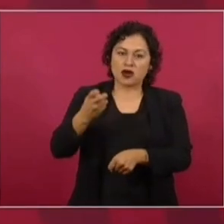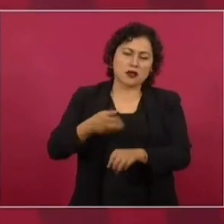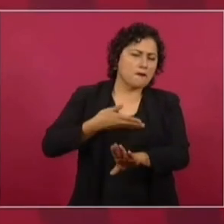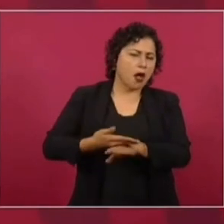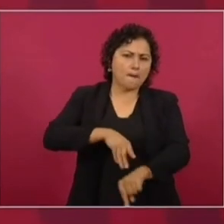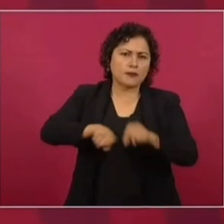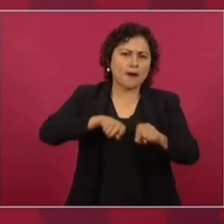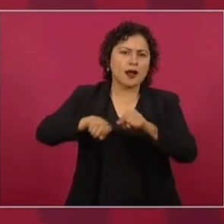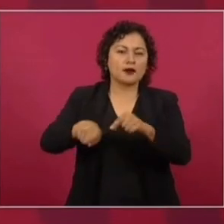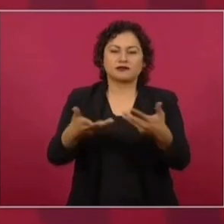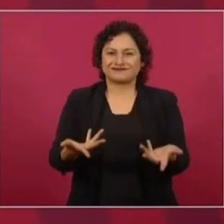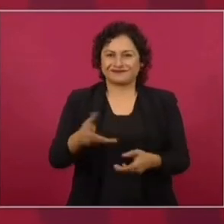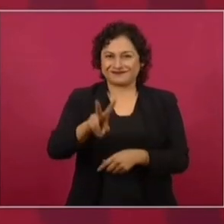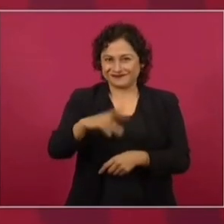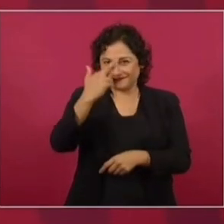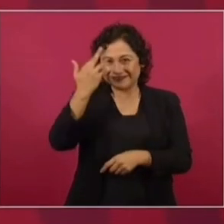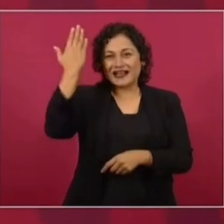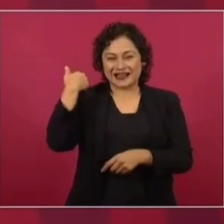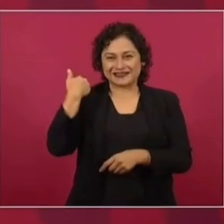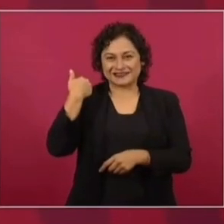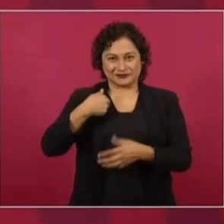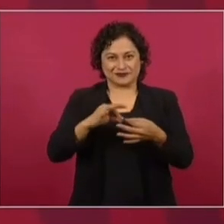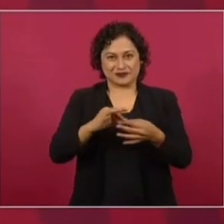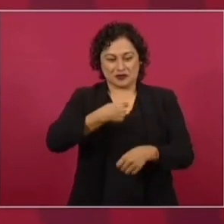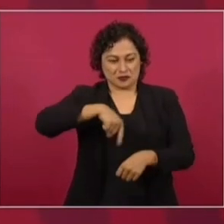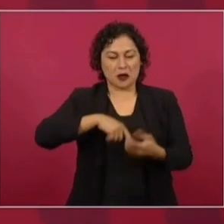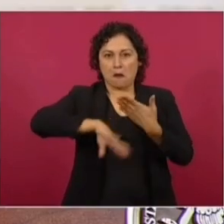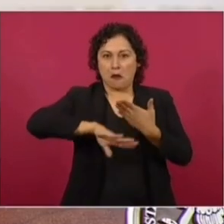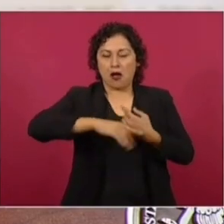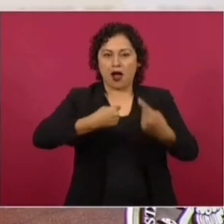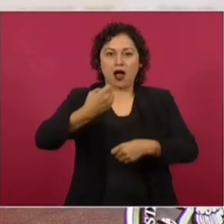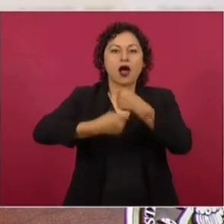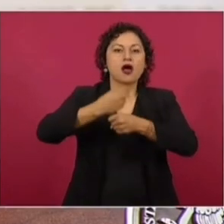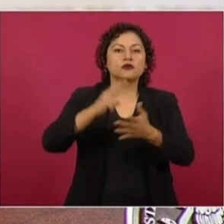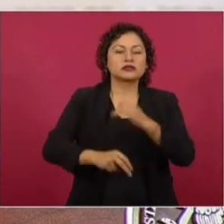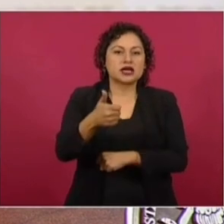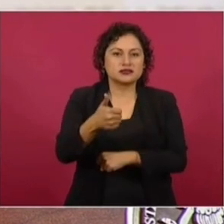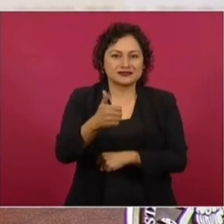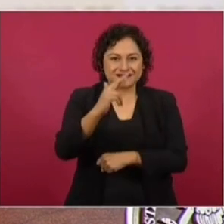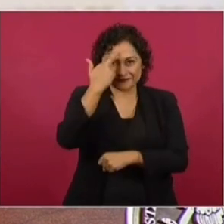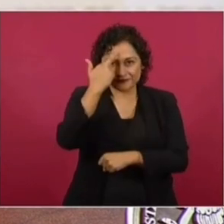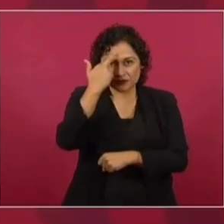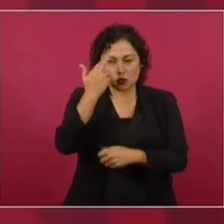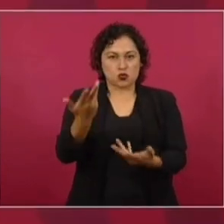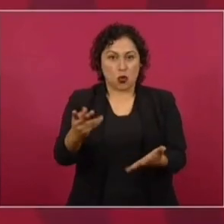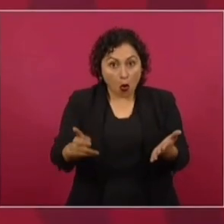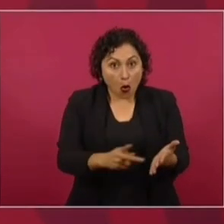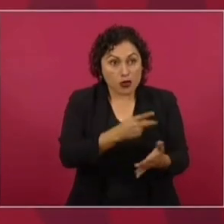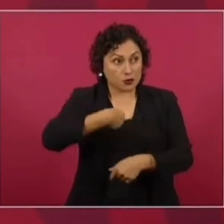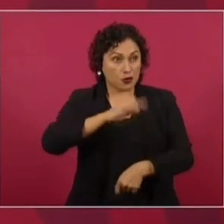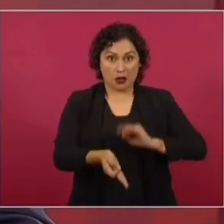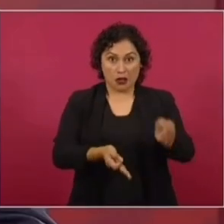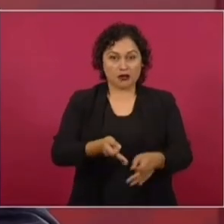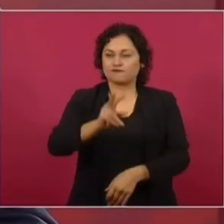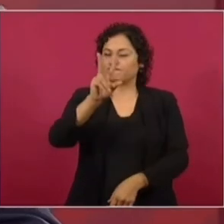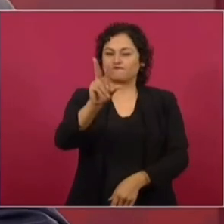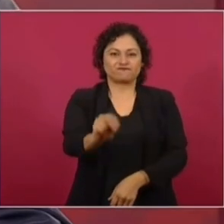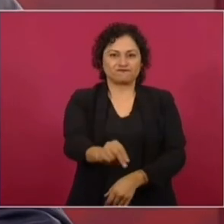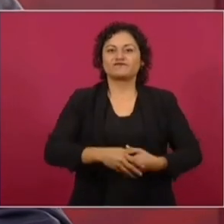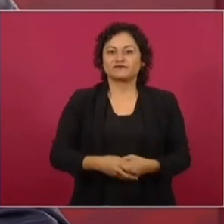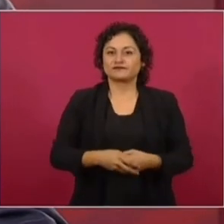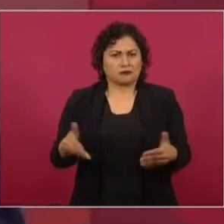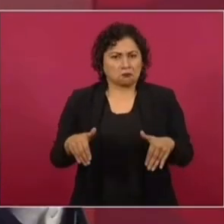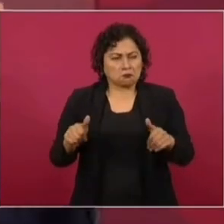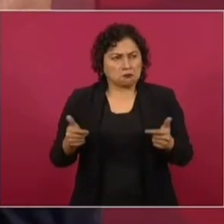Eso que hablábamos, que nos hicieron a nosotros en el 2006, eso por ningún motivo. Además, lo declara el expresidente